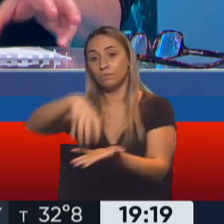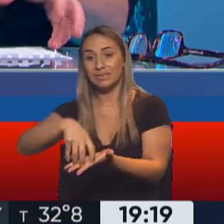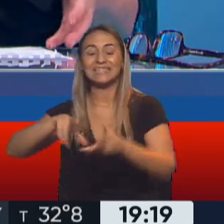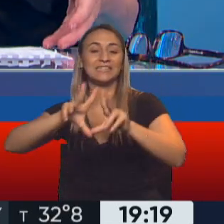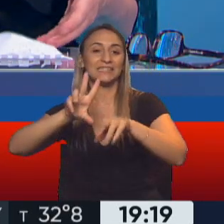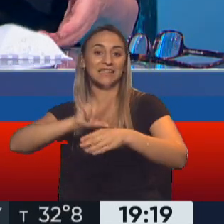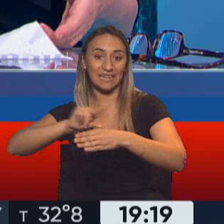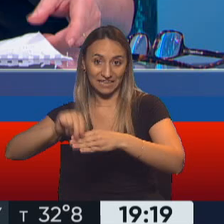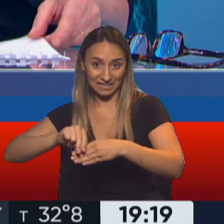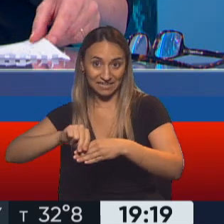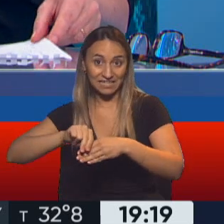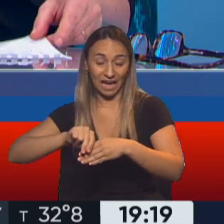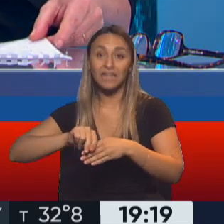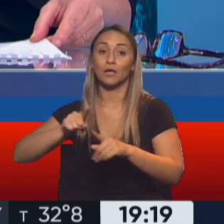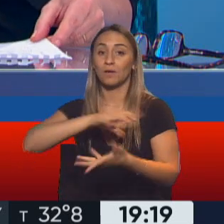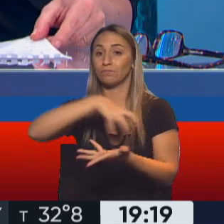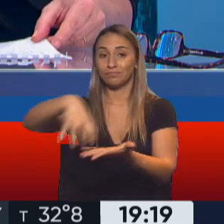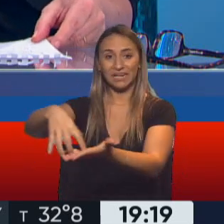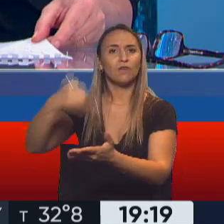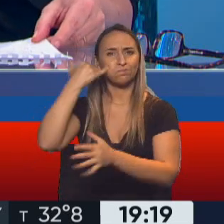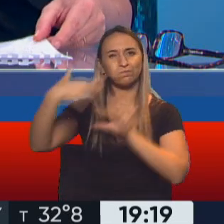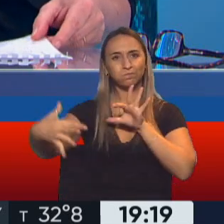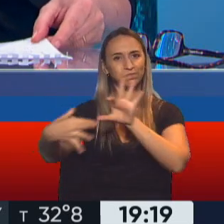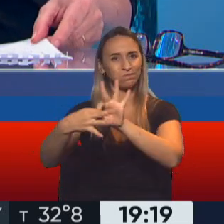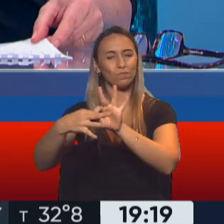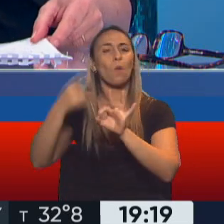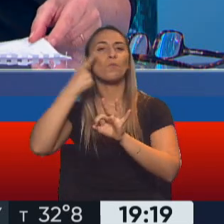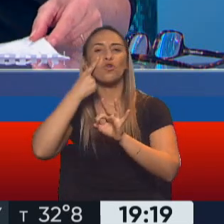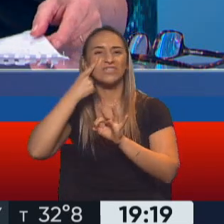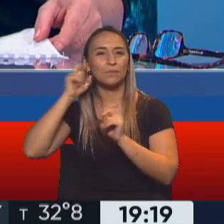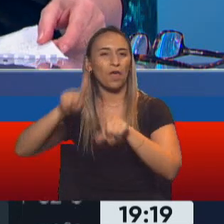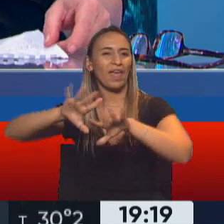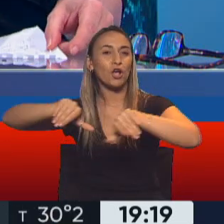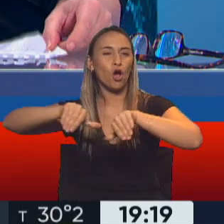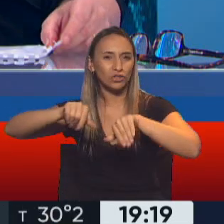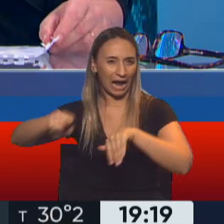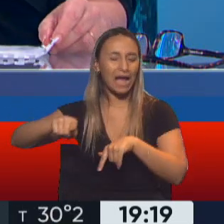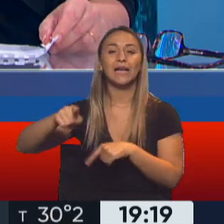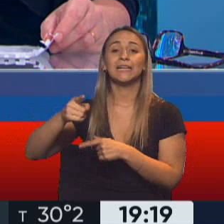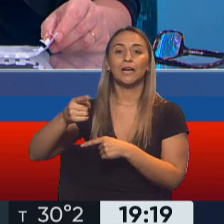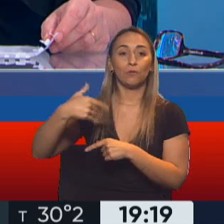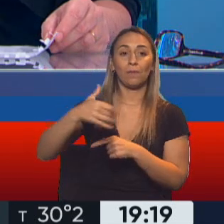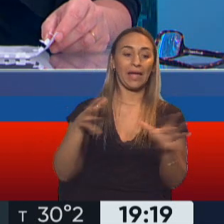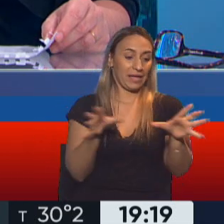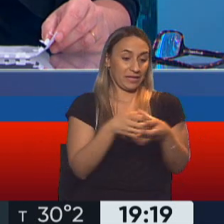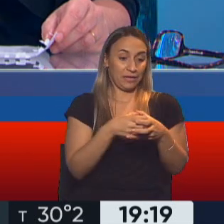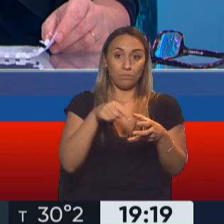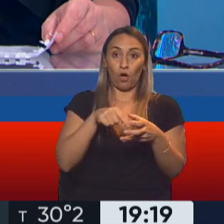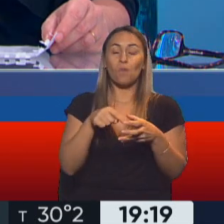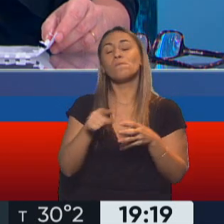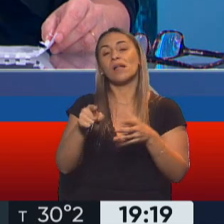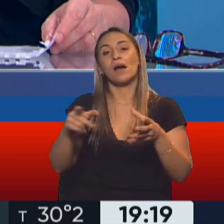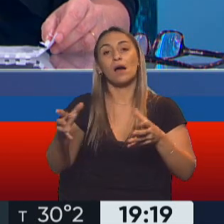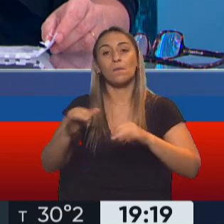municipio de la costa. Nos hemos asociado con el municipio de la costa y vamos a tener nuestros equipos de promoción